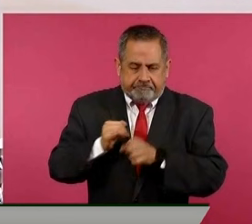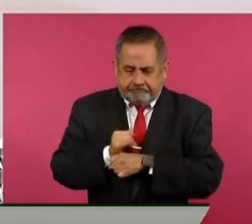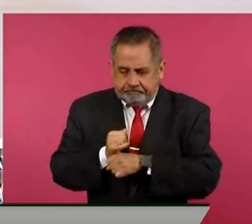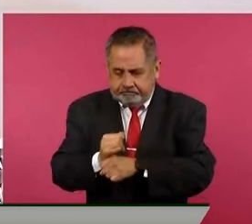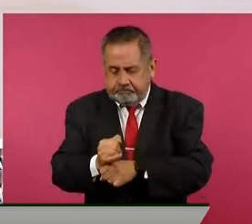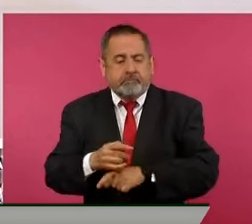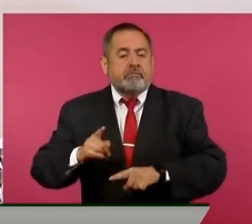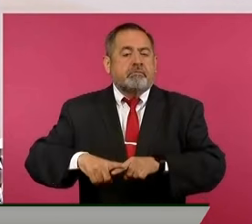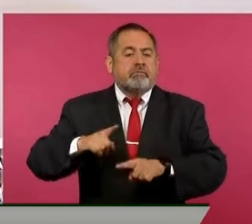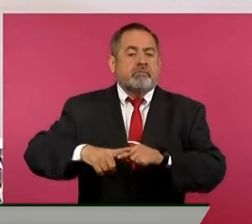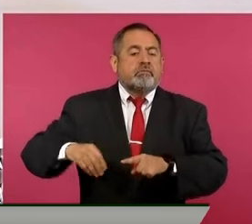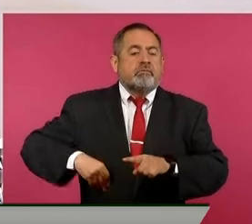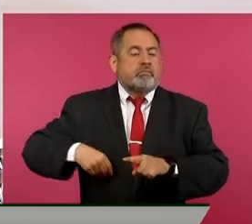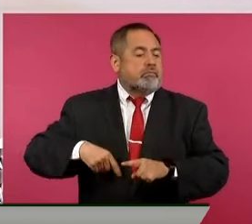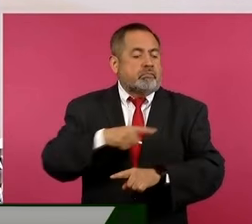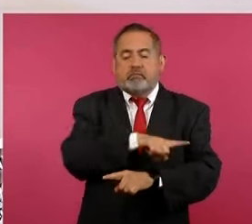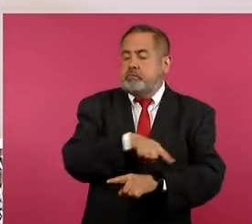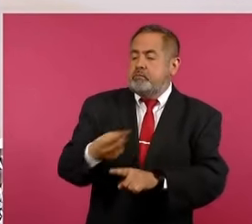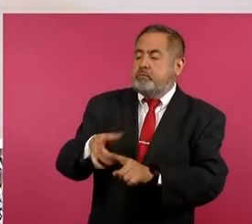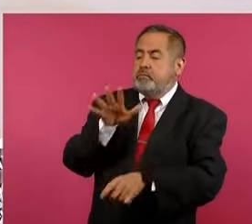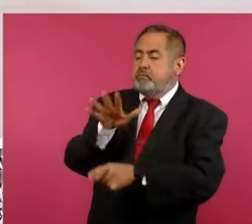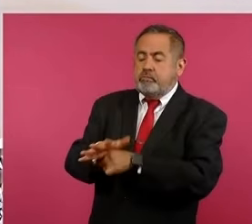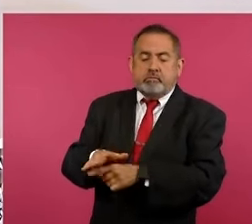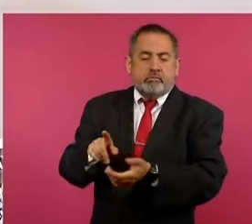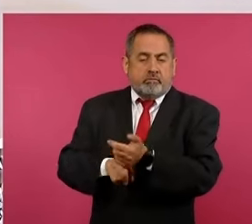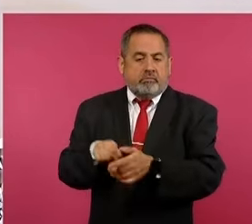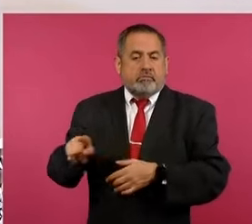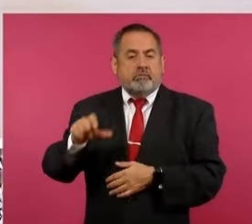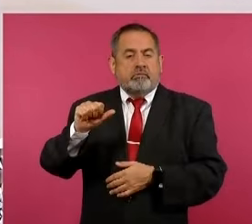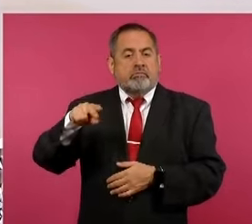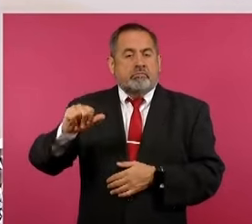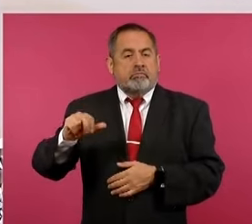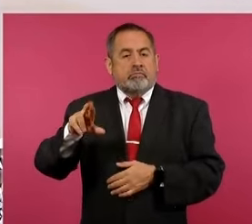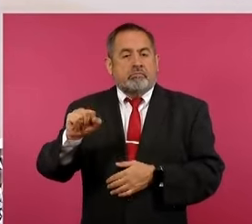contra quien resulte responsable por el homicidio de Ana Rosa N.